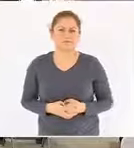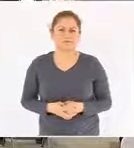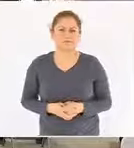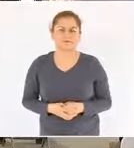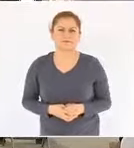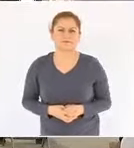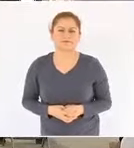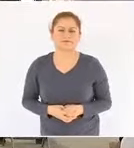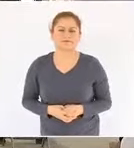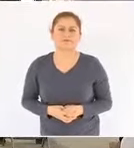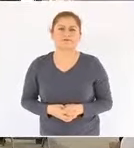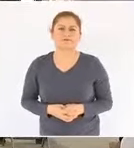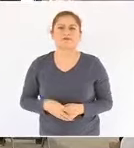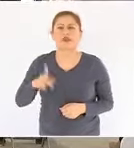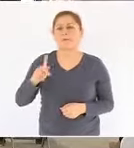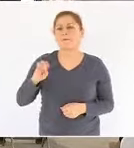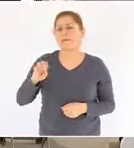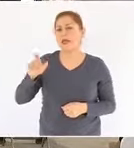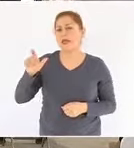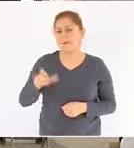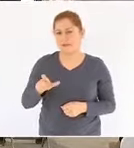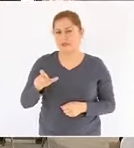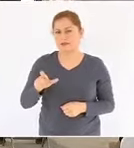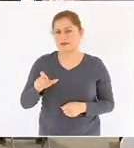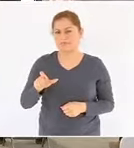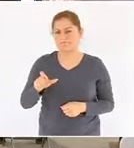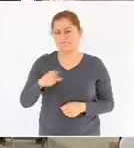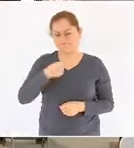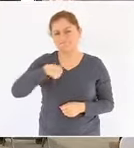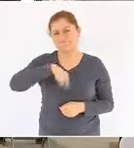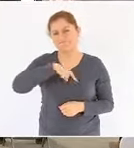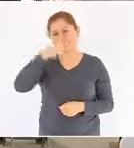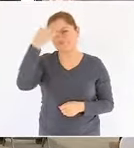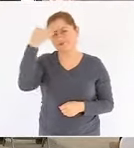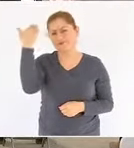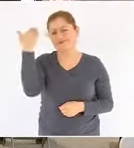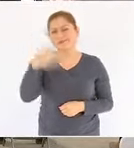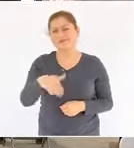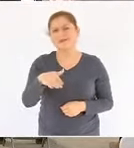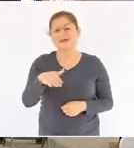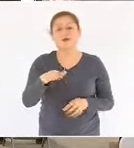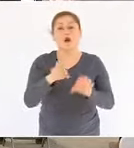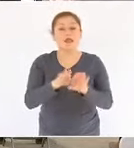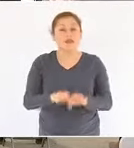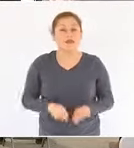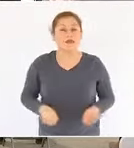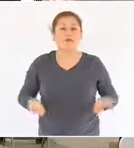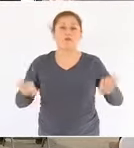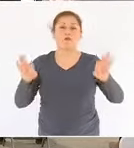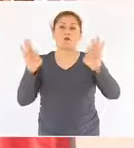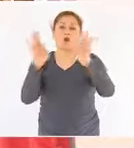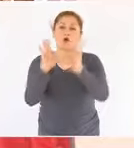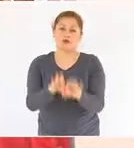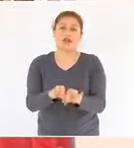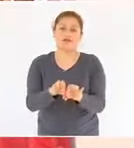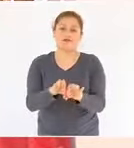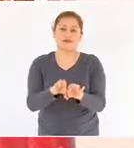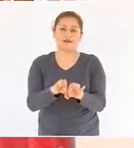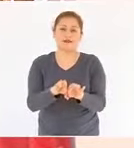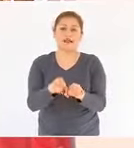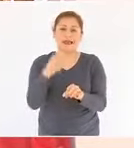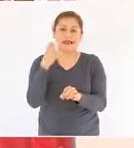en petróleos mexicanos estamos conscientes de la importancia que tiene la cadena de suministros